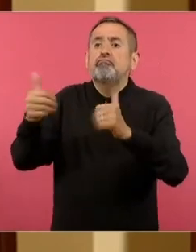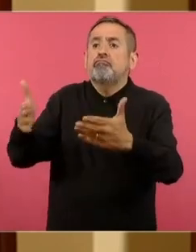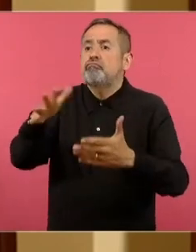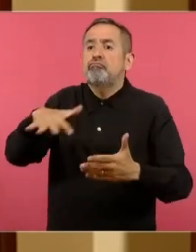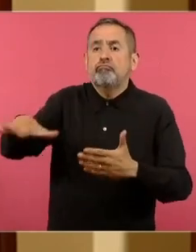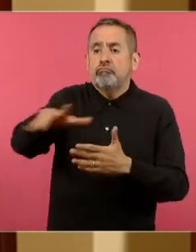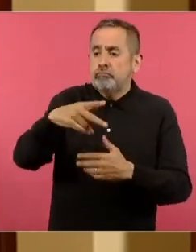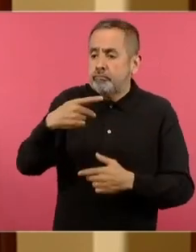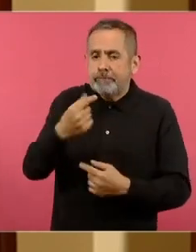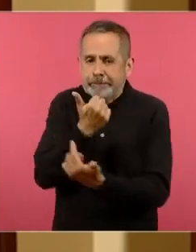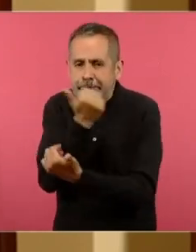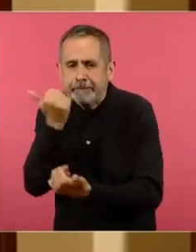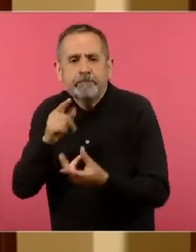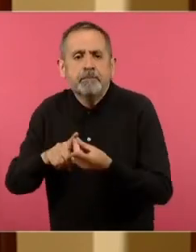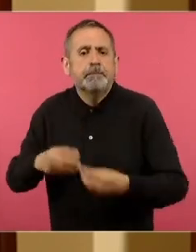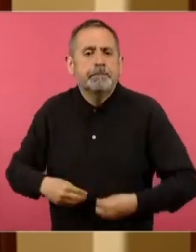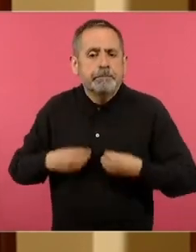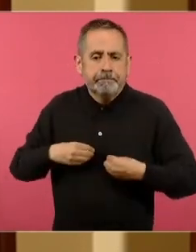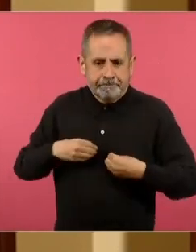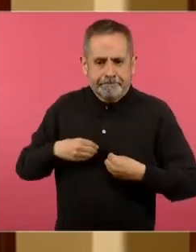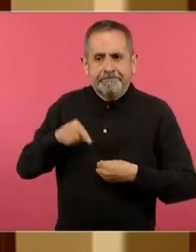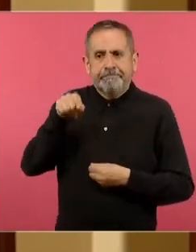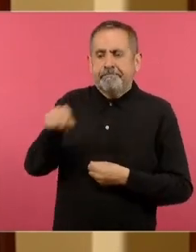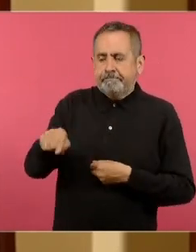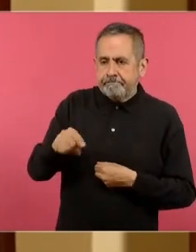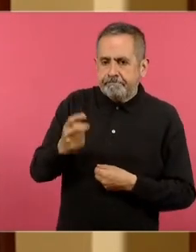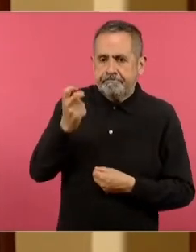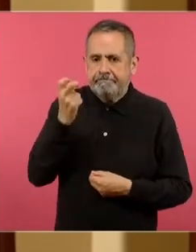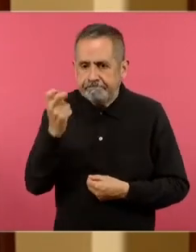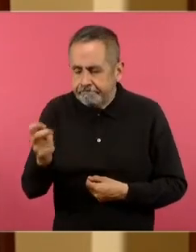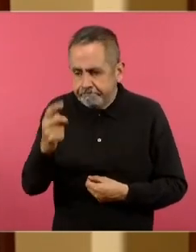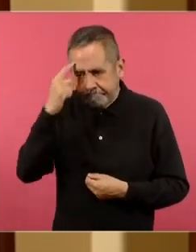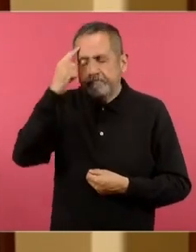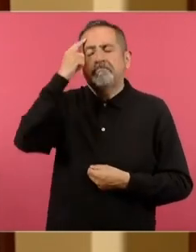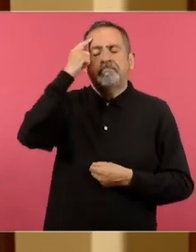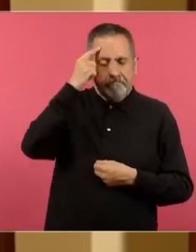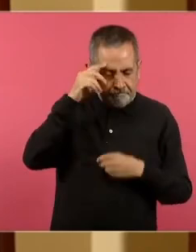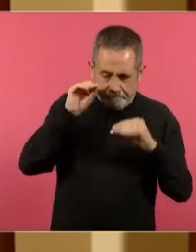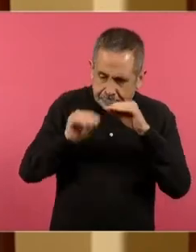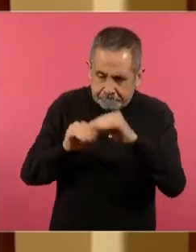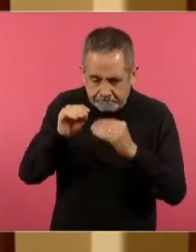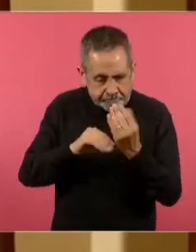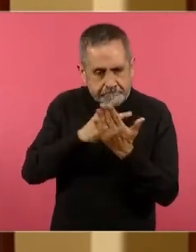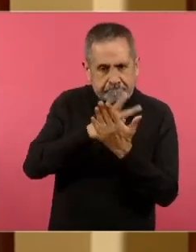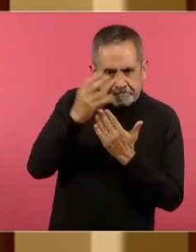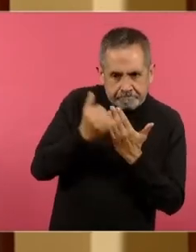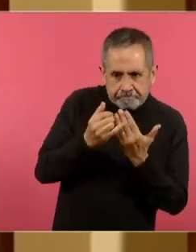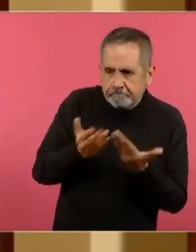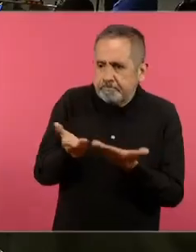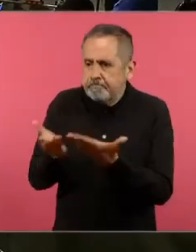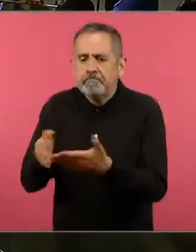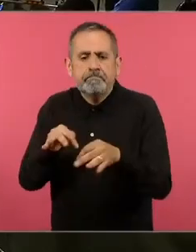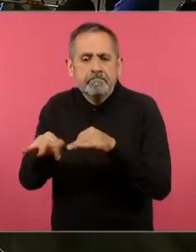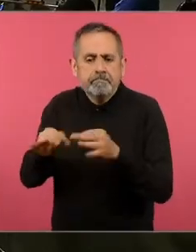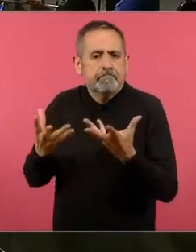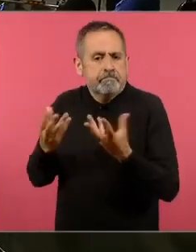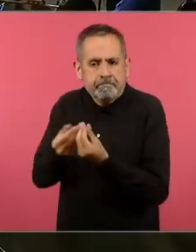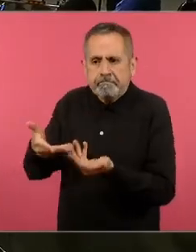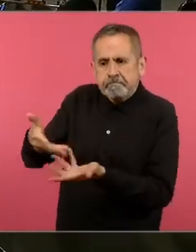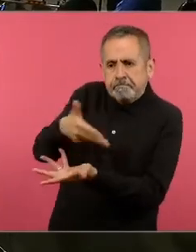sociedad en la que vivimos. La idea es promover el bienestar común y el trabajo colectivo.